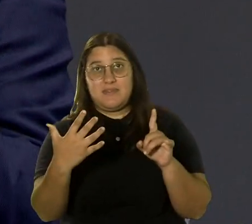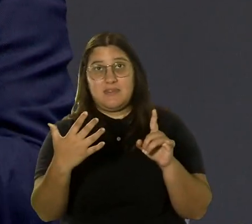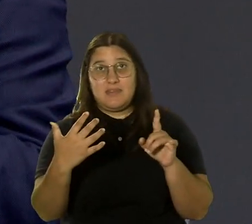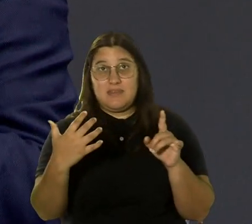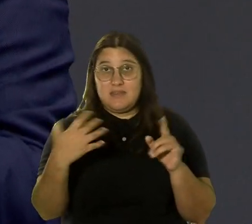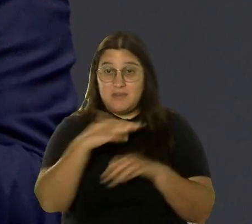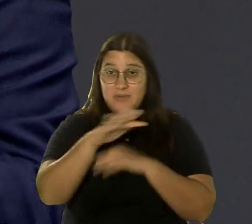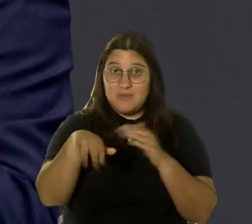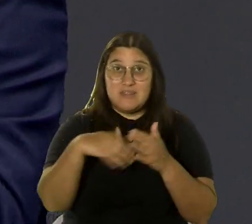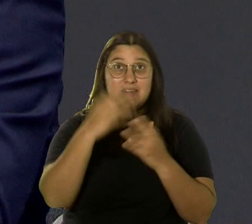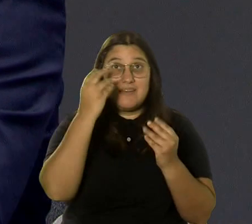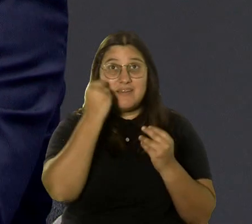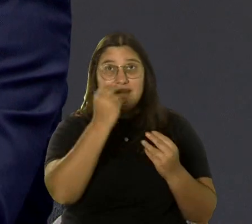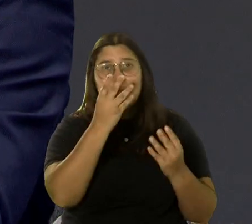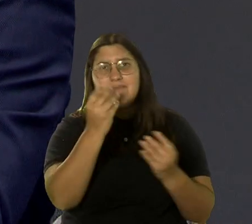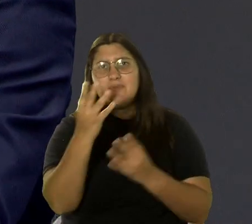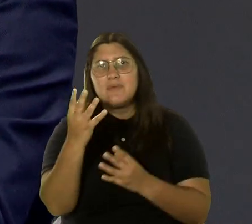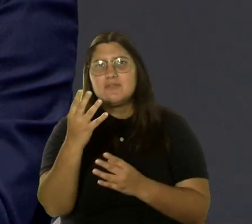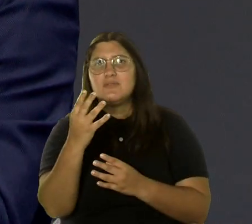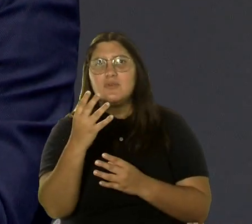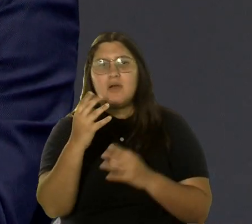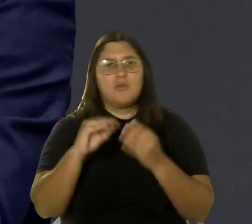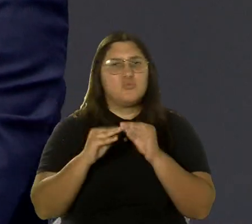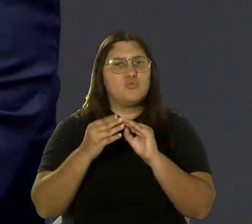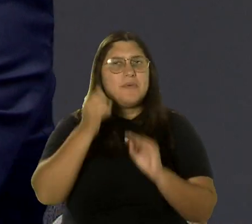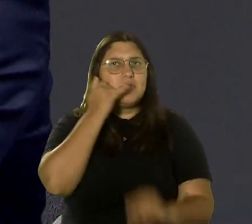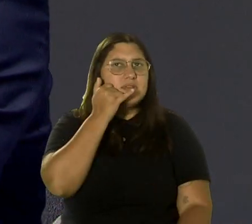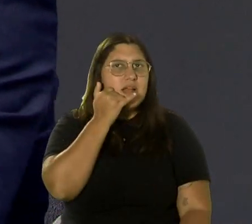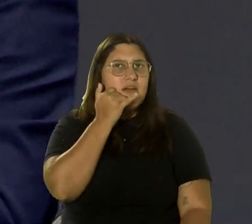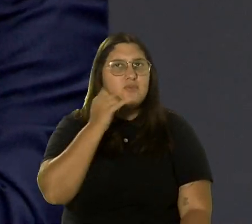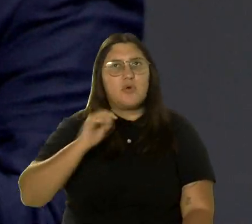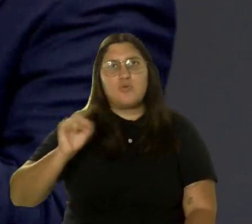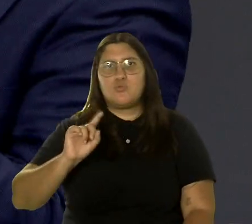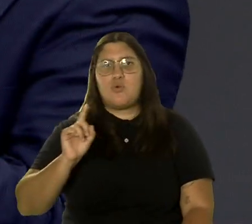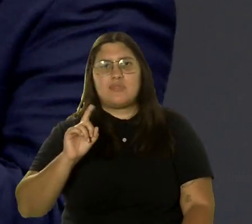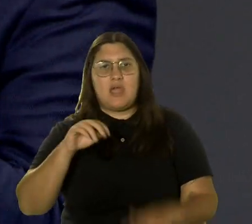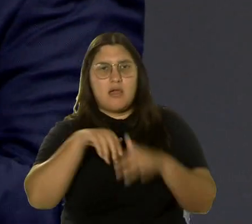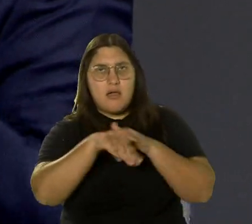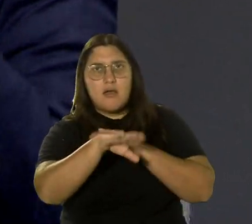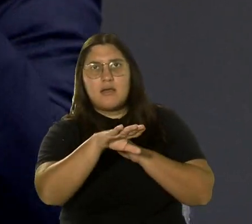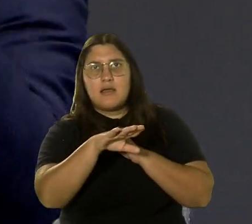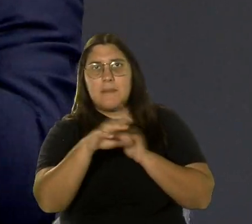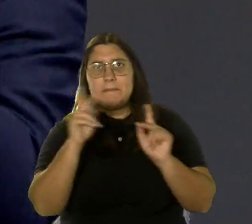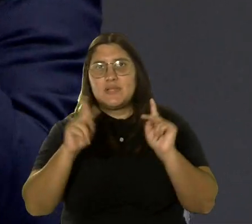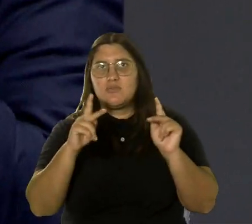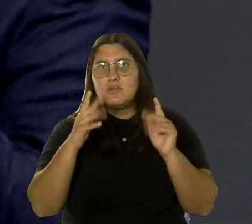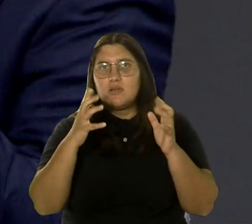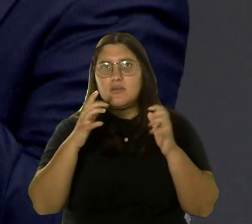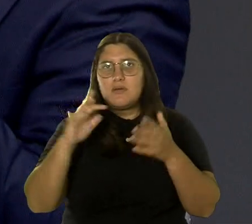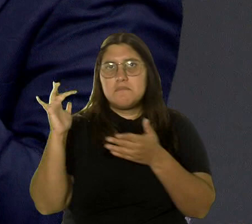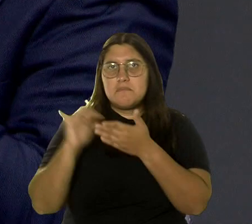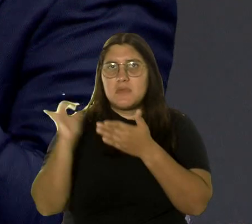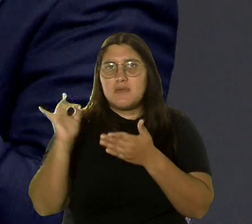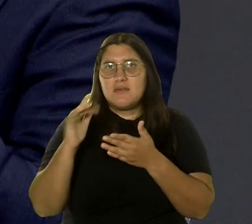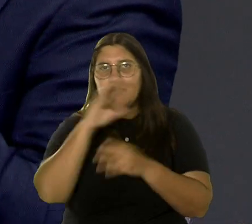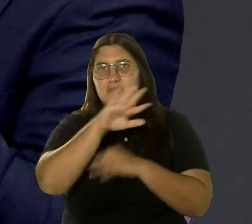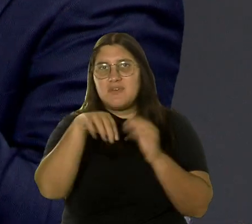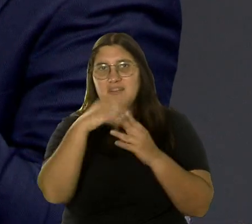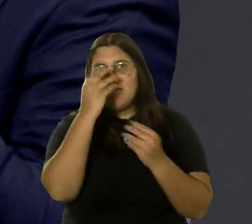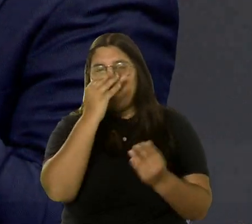tener toda la información, los números o cómo entrar para la persona que quiera a un clic, tener toda la información.